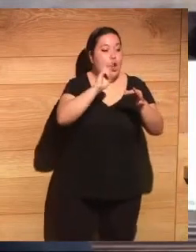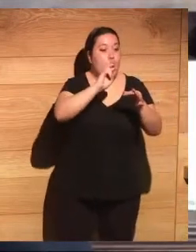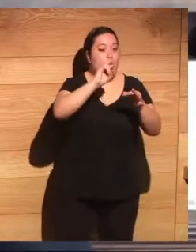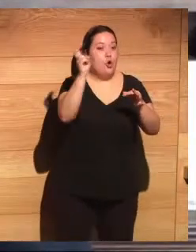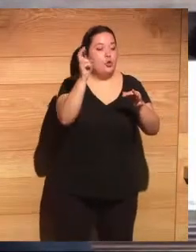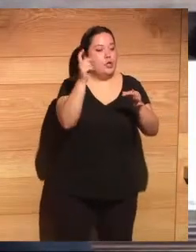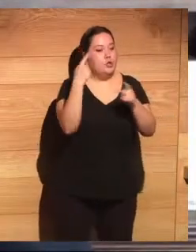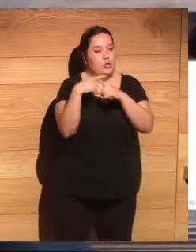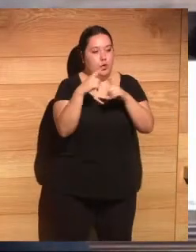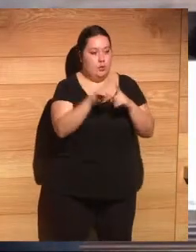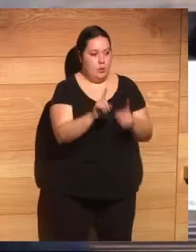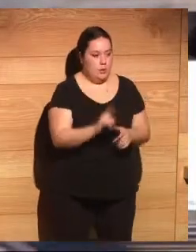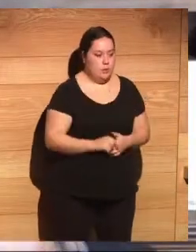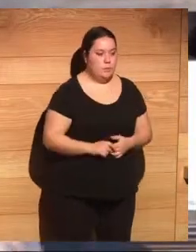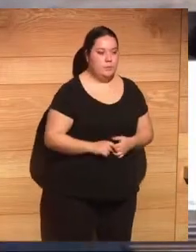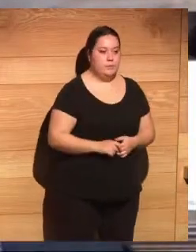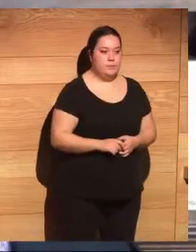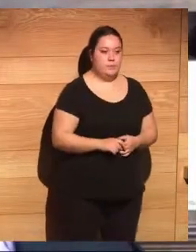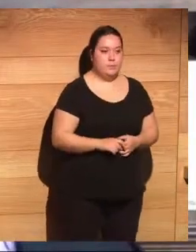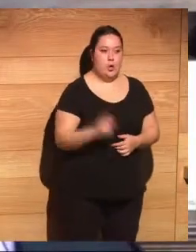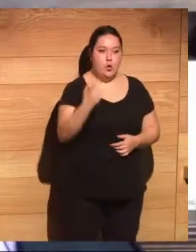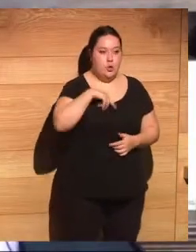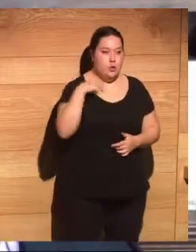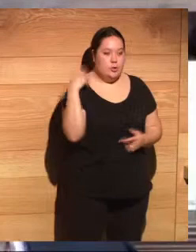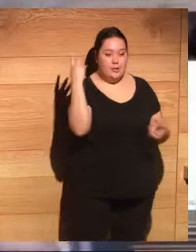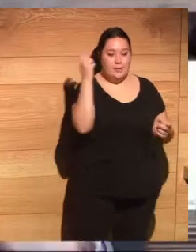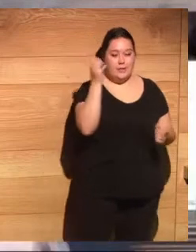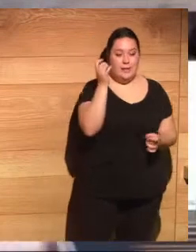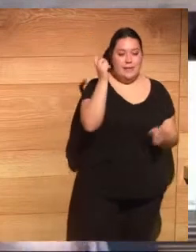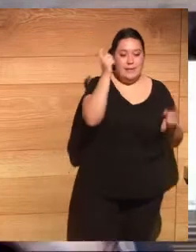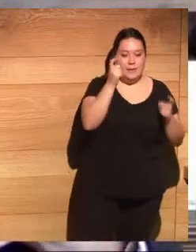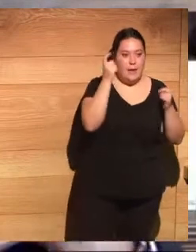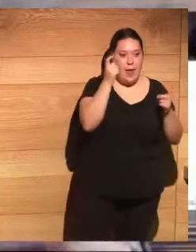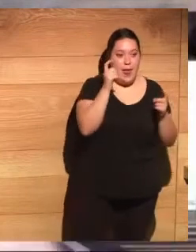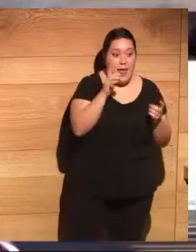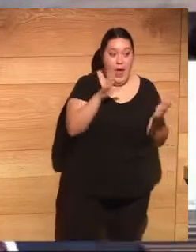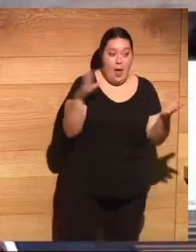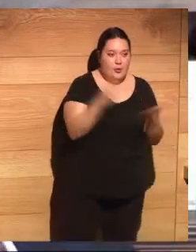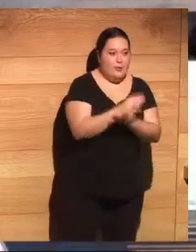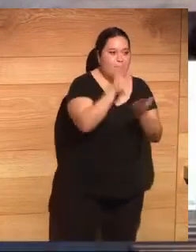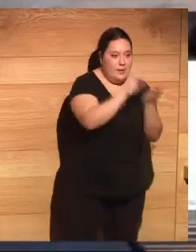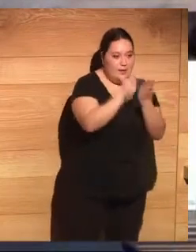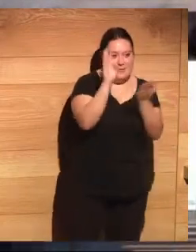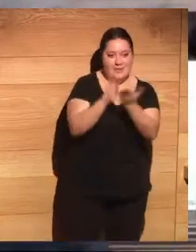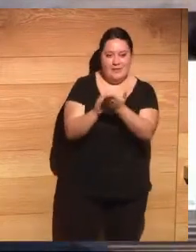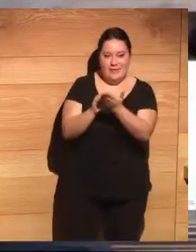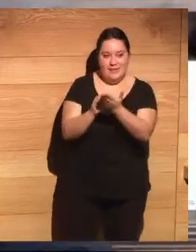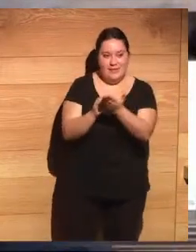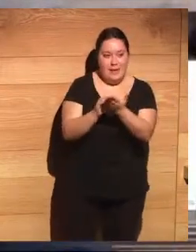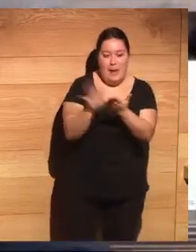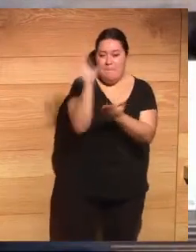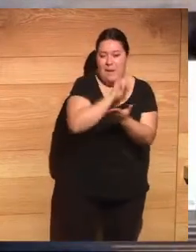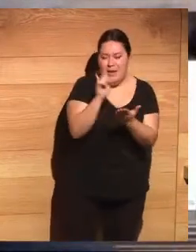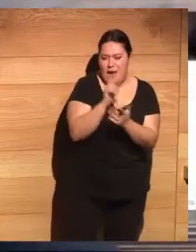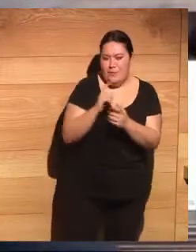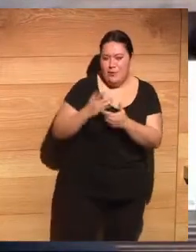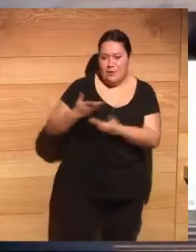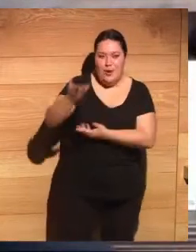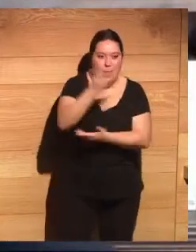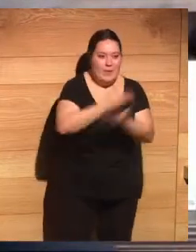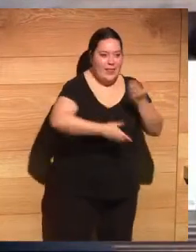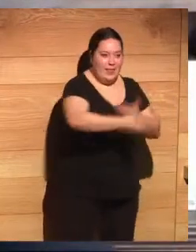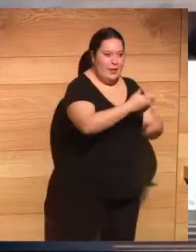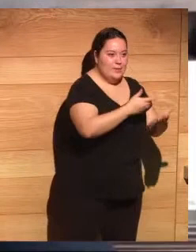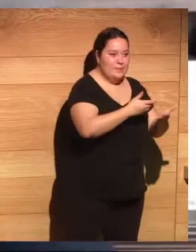hacer es todos procurar con todos estos datos con toda esta fantástica cooperación instrumental